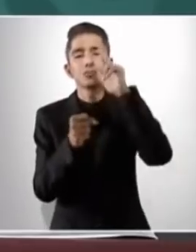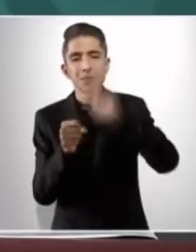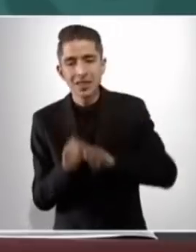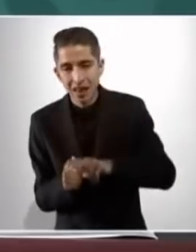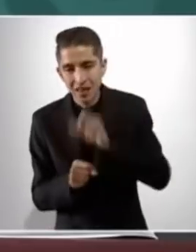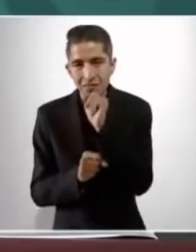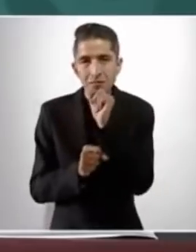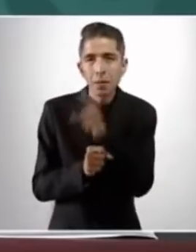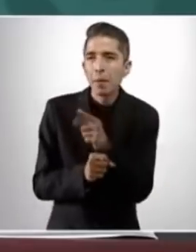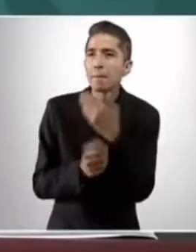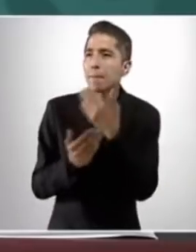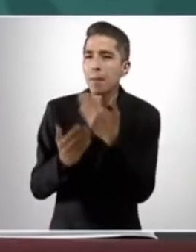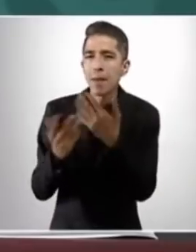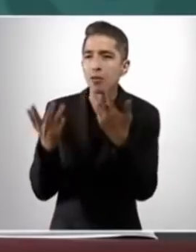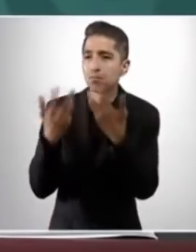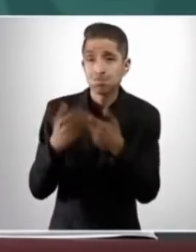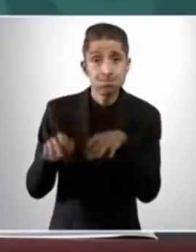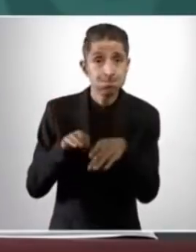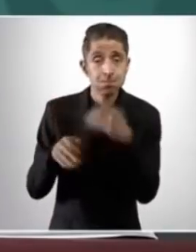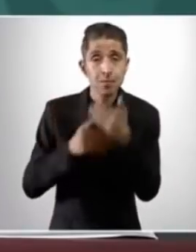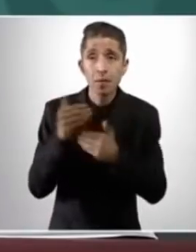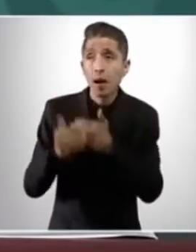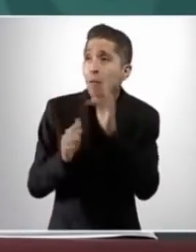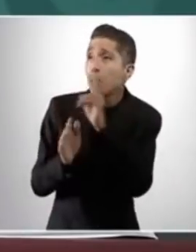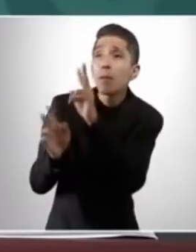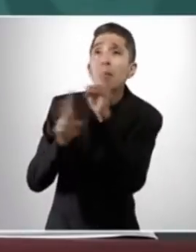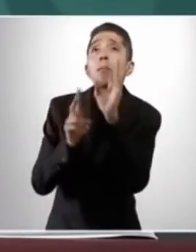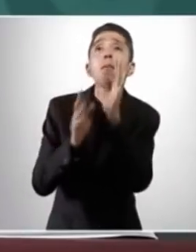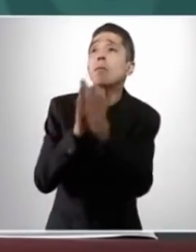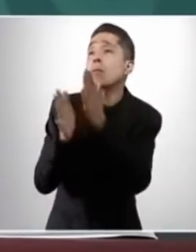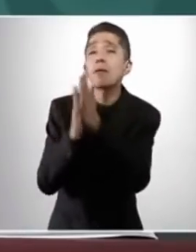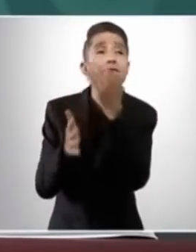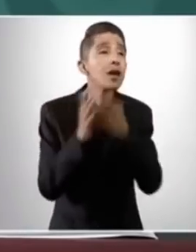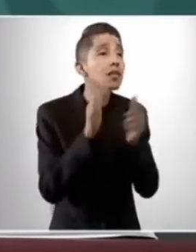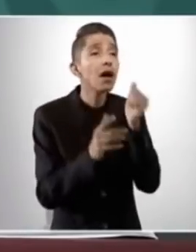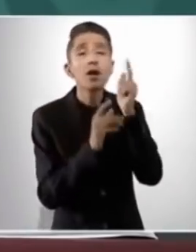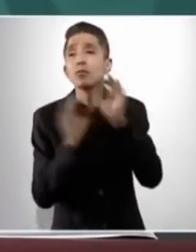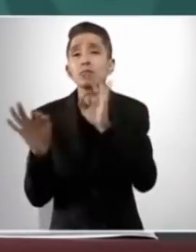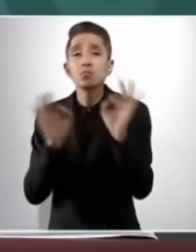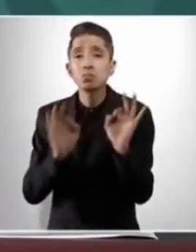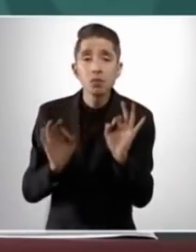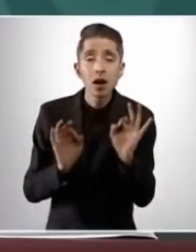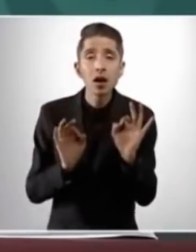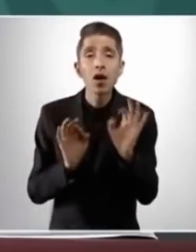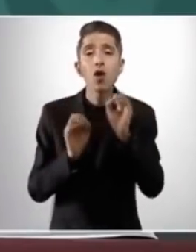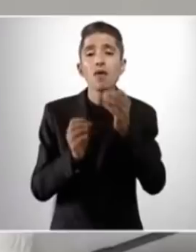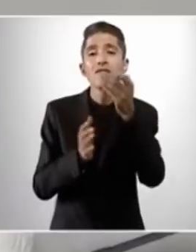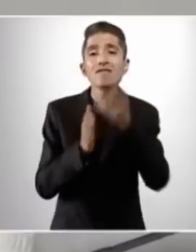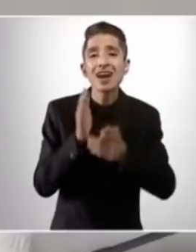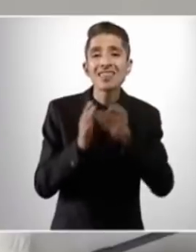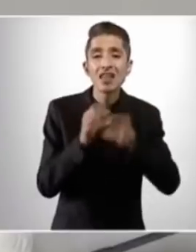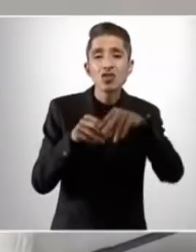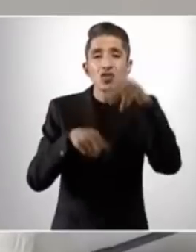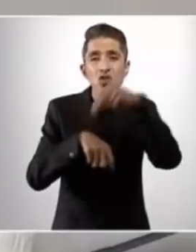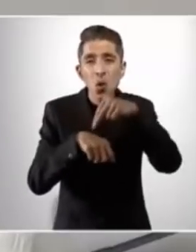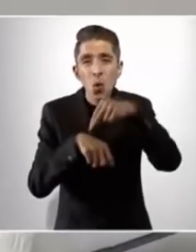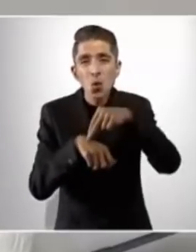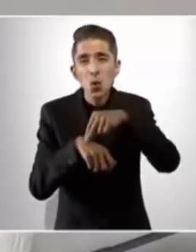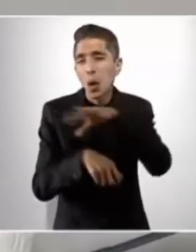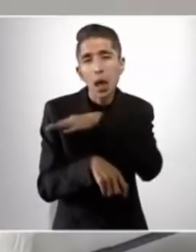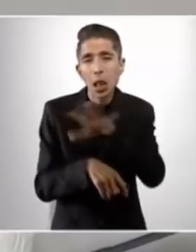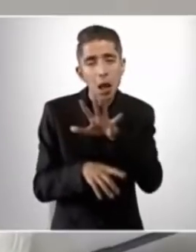que estén en buen estado, que no falten los médicos generales, que no falten